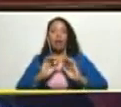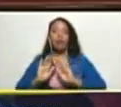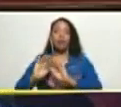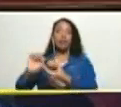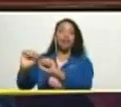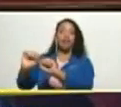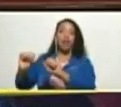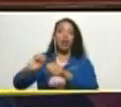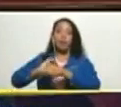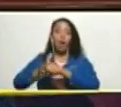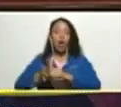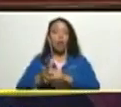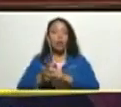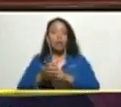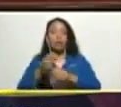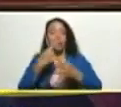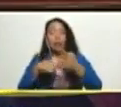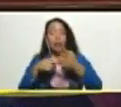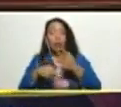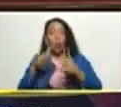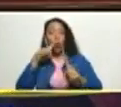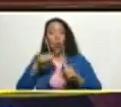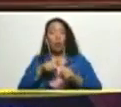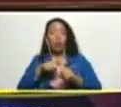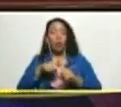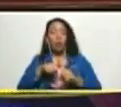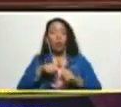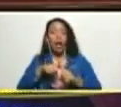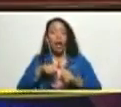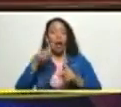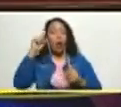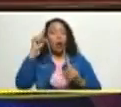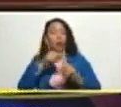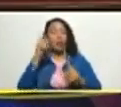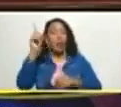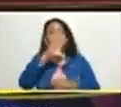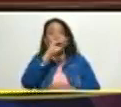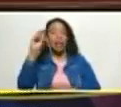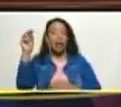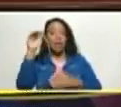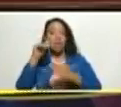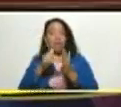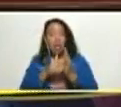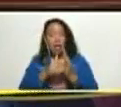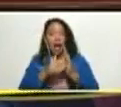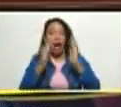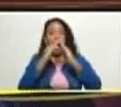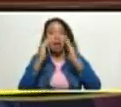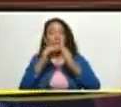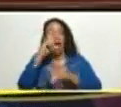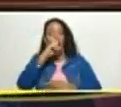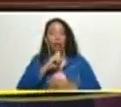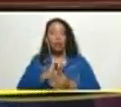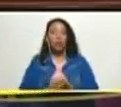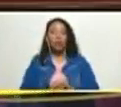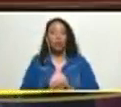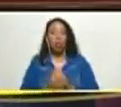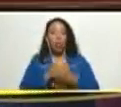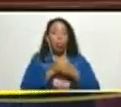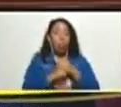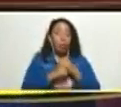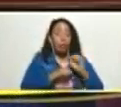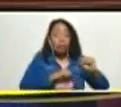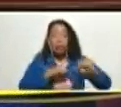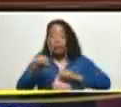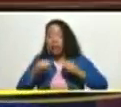pariendo recursos para cumplir las metas en la construcción de 500 mil viviendas anuales pariendo recursos